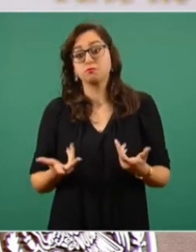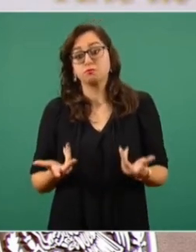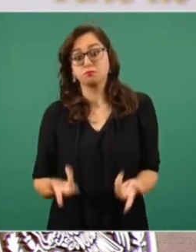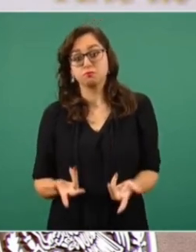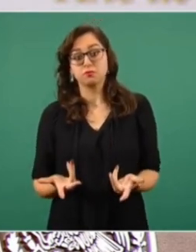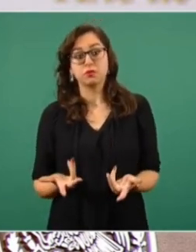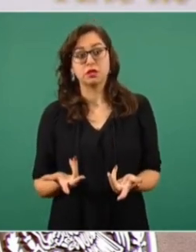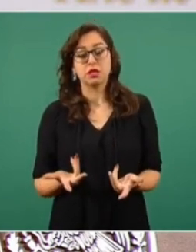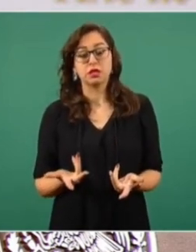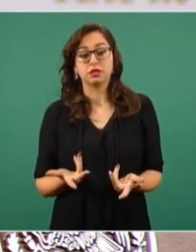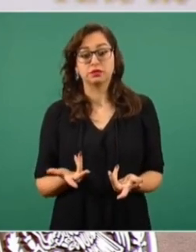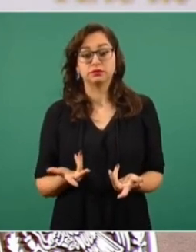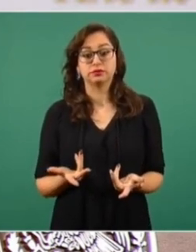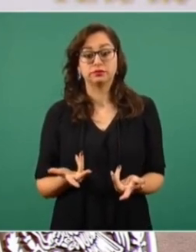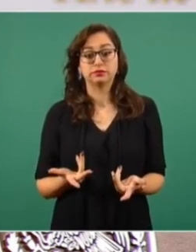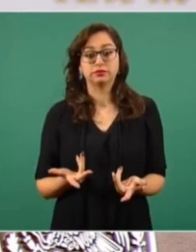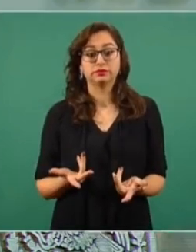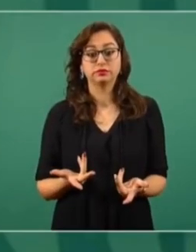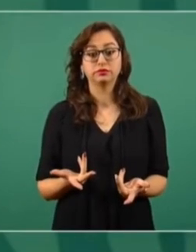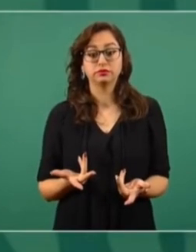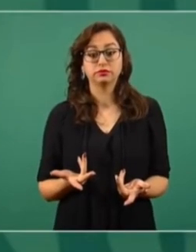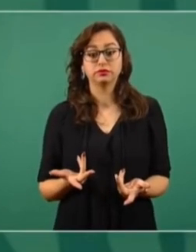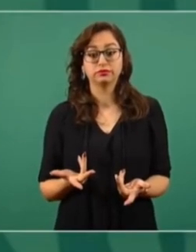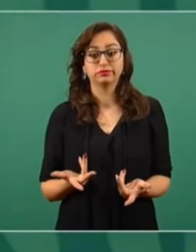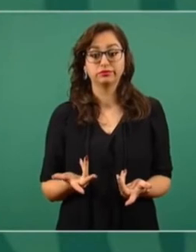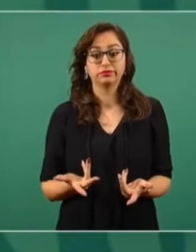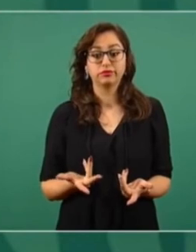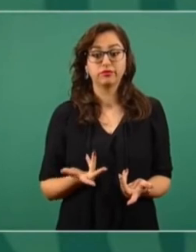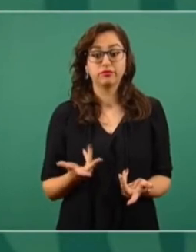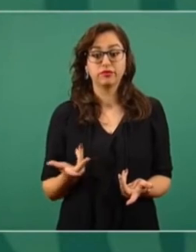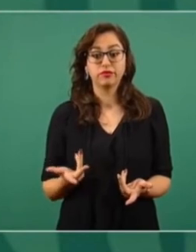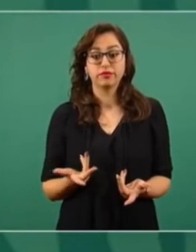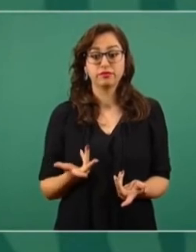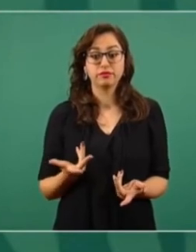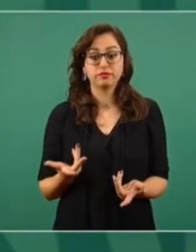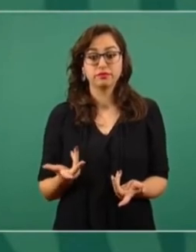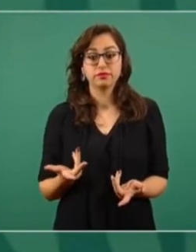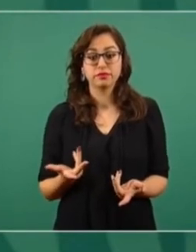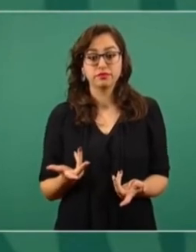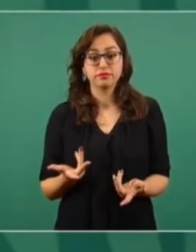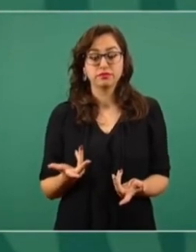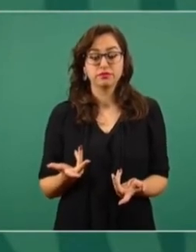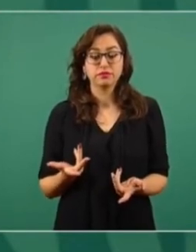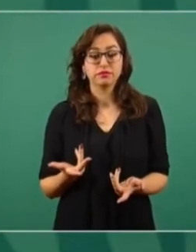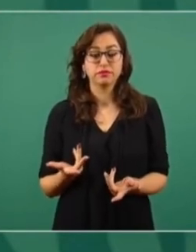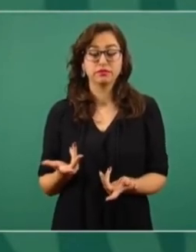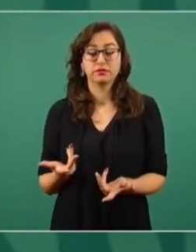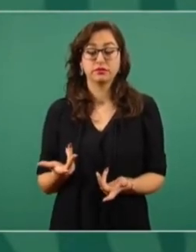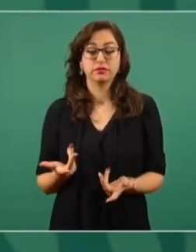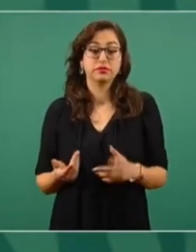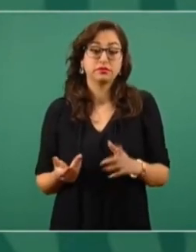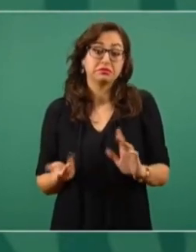cancelación, no,